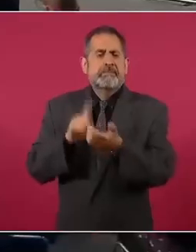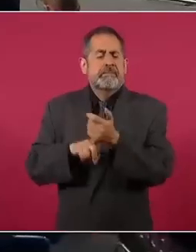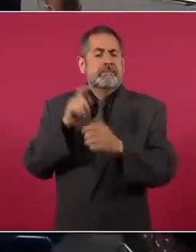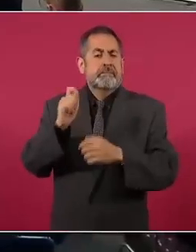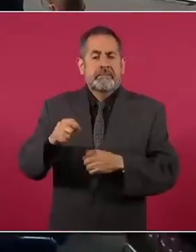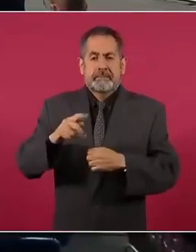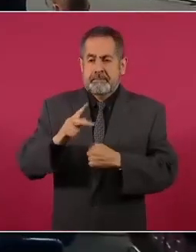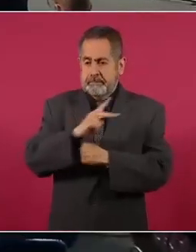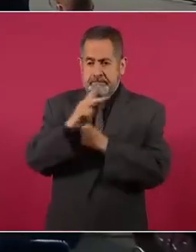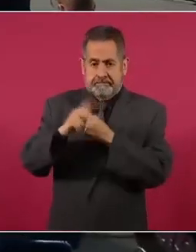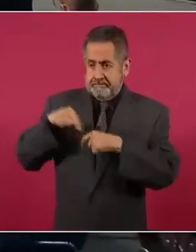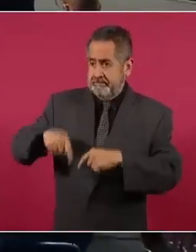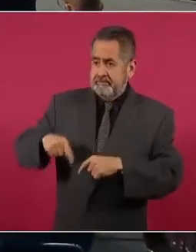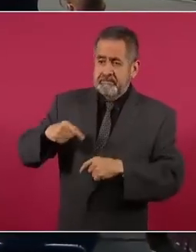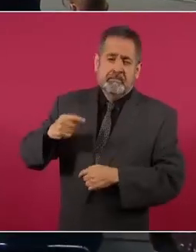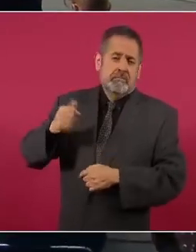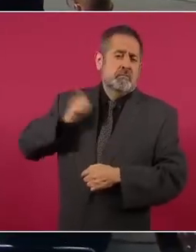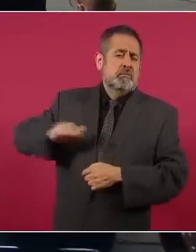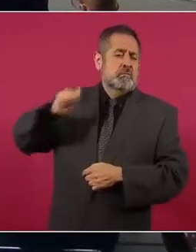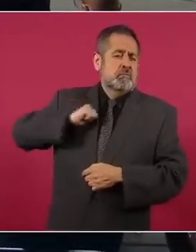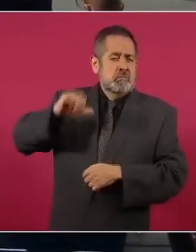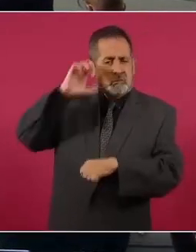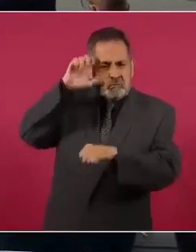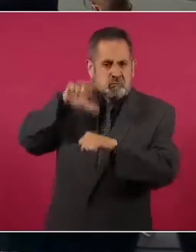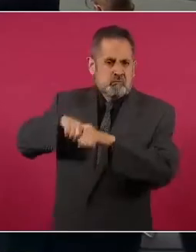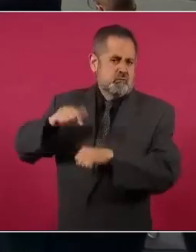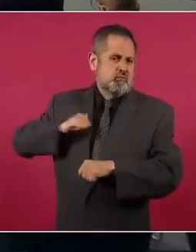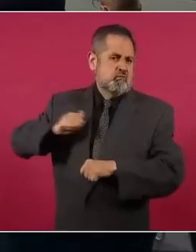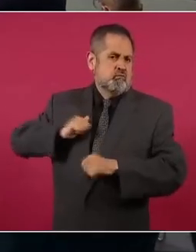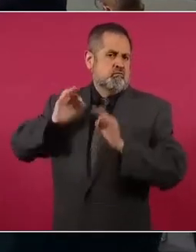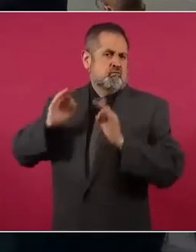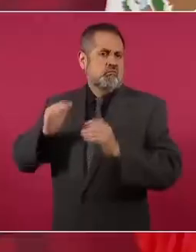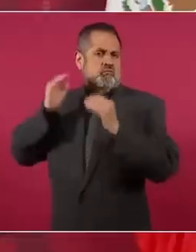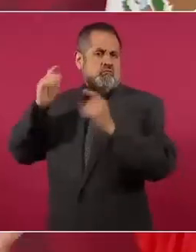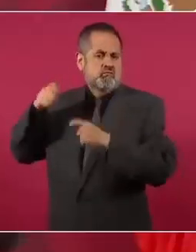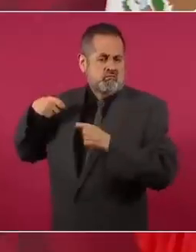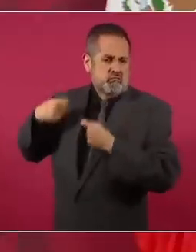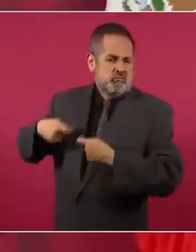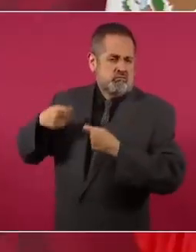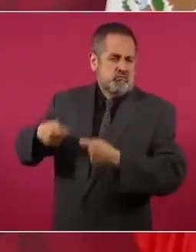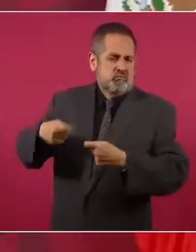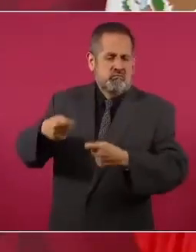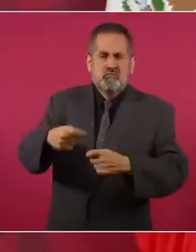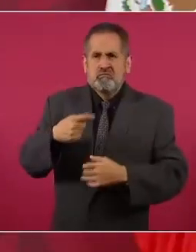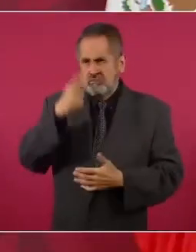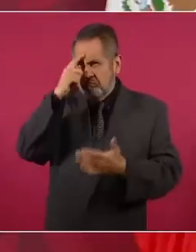heredero de grandes civilizaciones y culturas y creemos en eso,